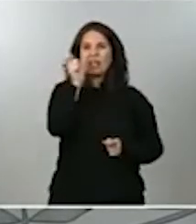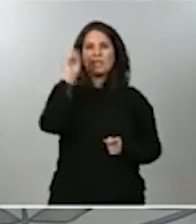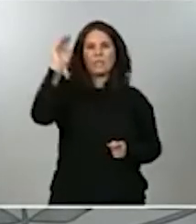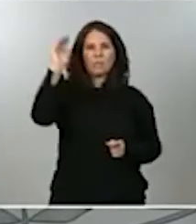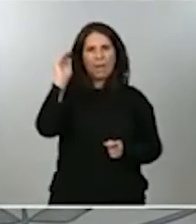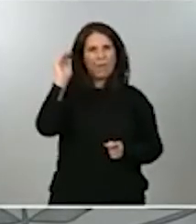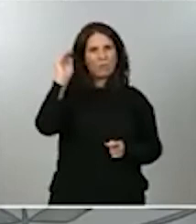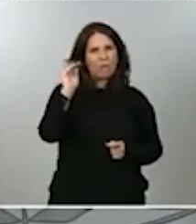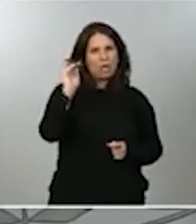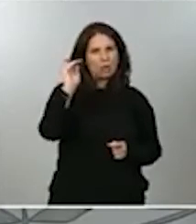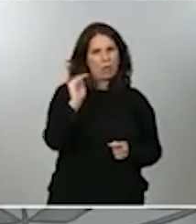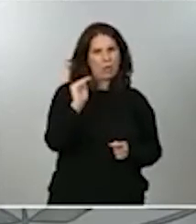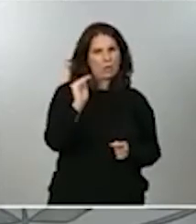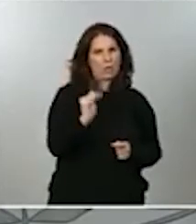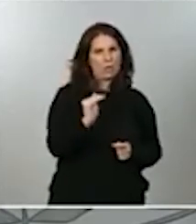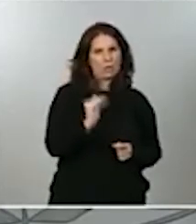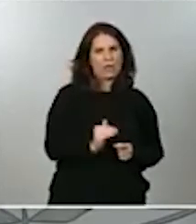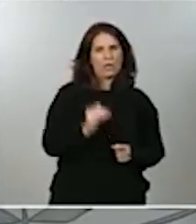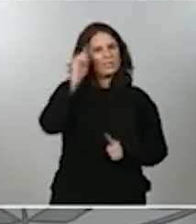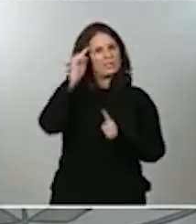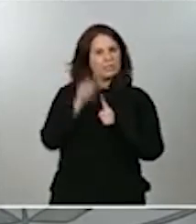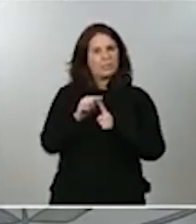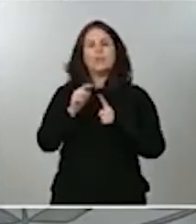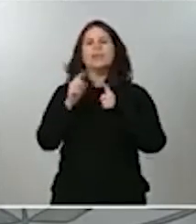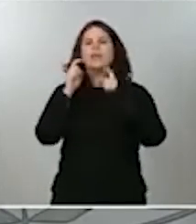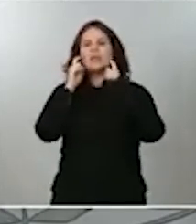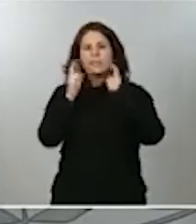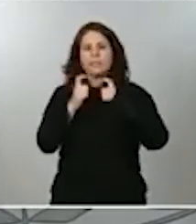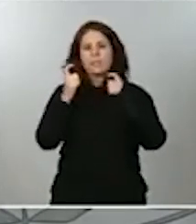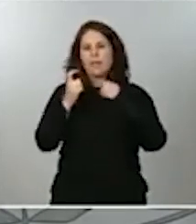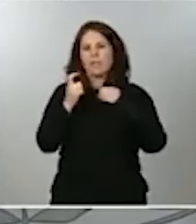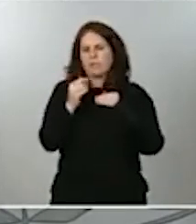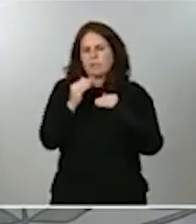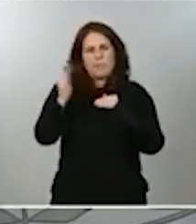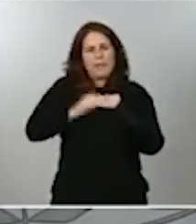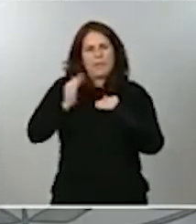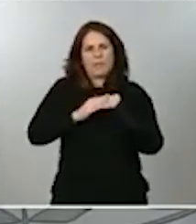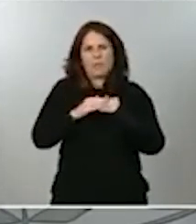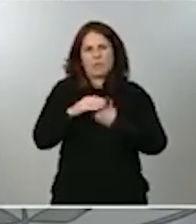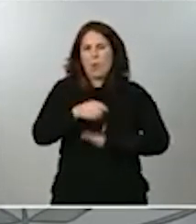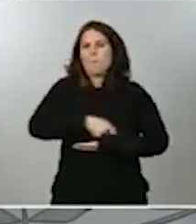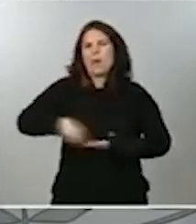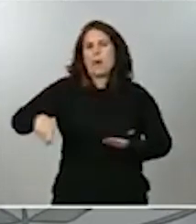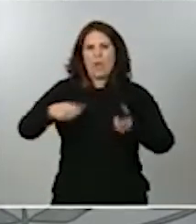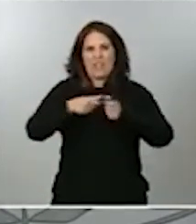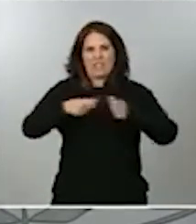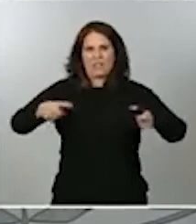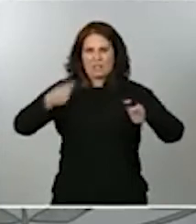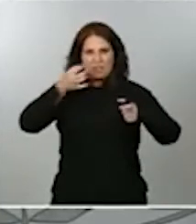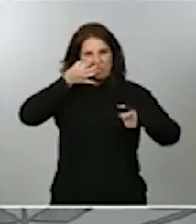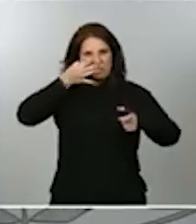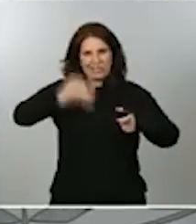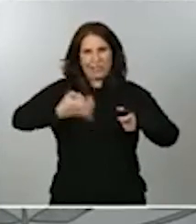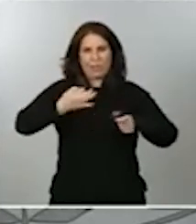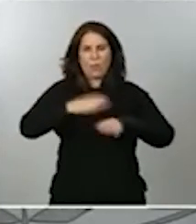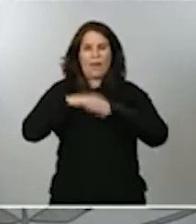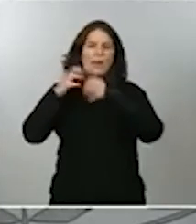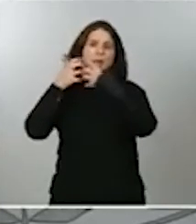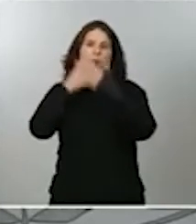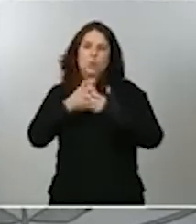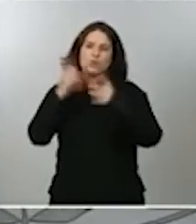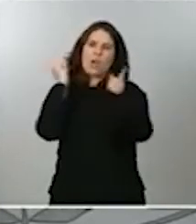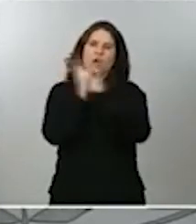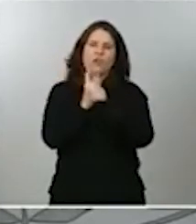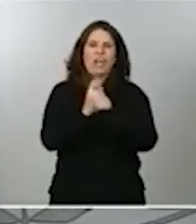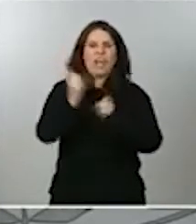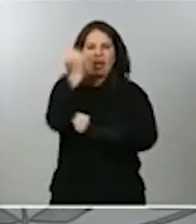manera paulatina bajando a su mínima expresión los pagos en efectivo para combatir la economía sumergida y, sobre todo,